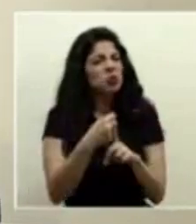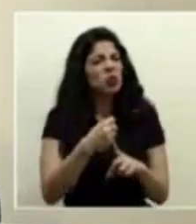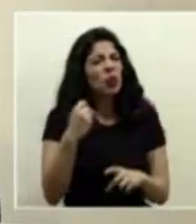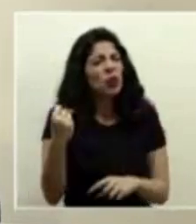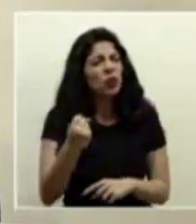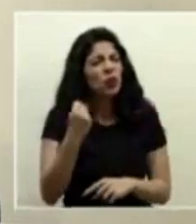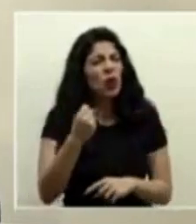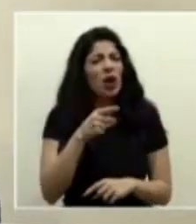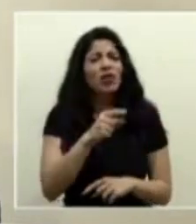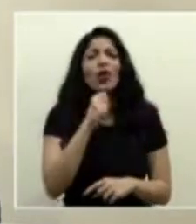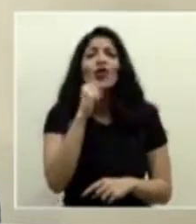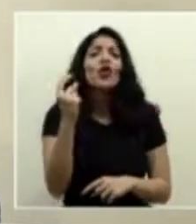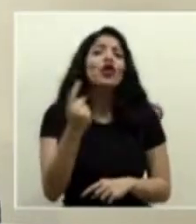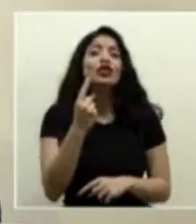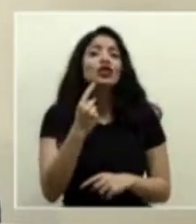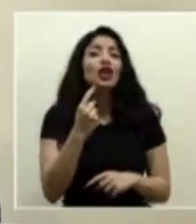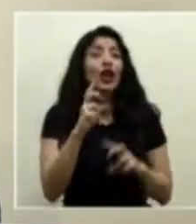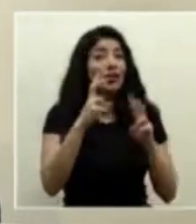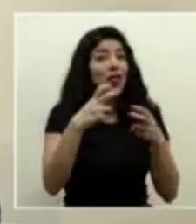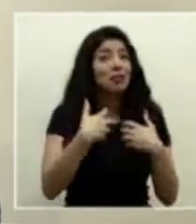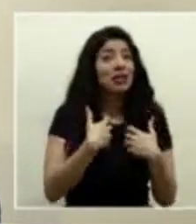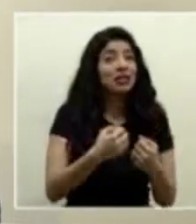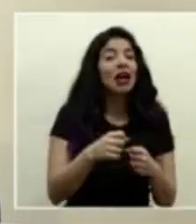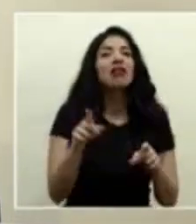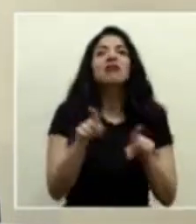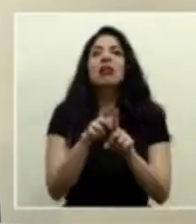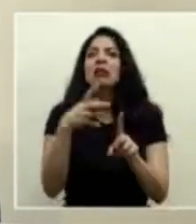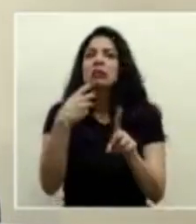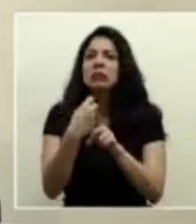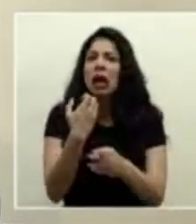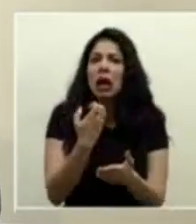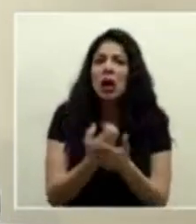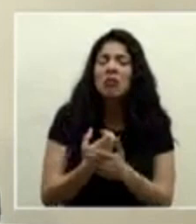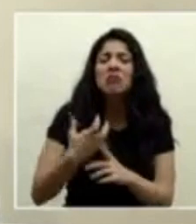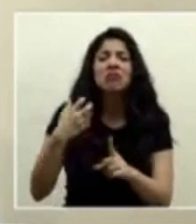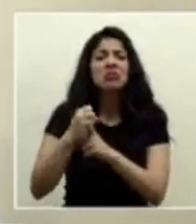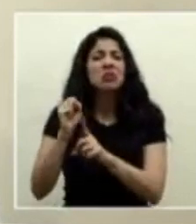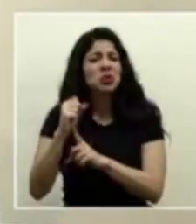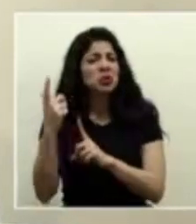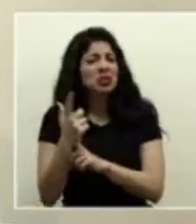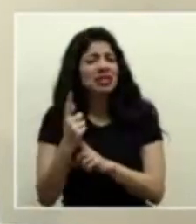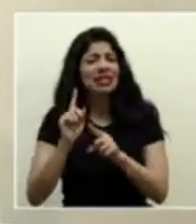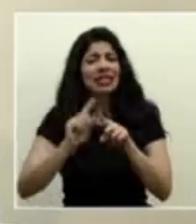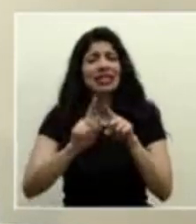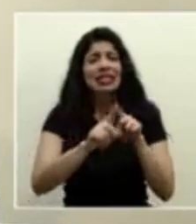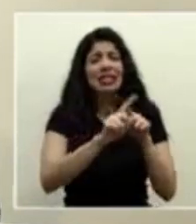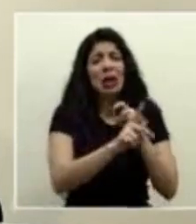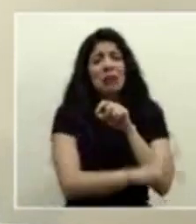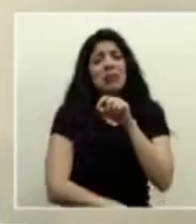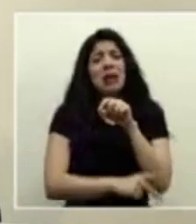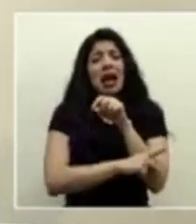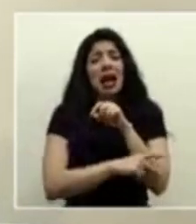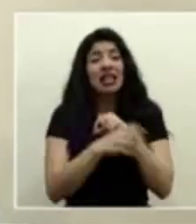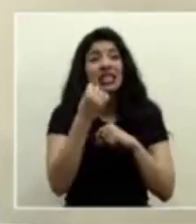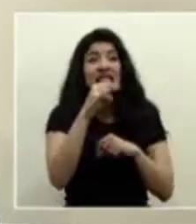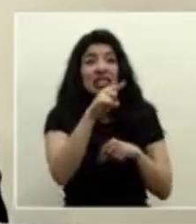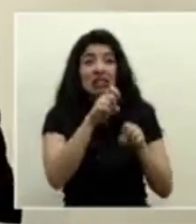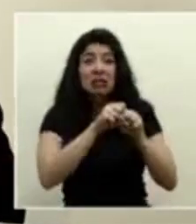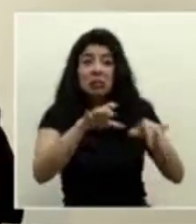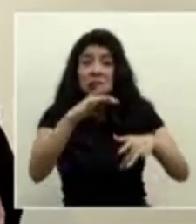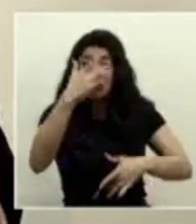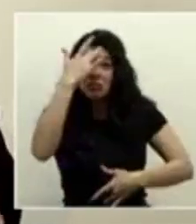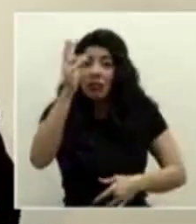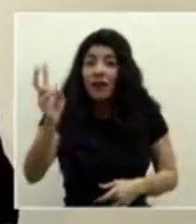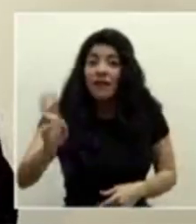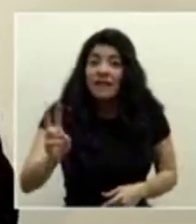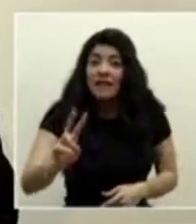porque aquí no es solamente la parte sanitaria, es la parte económica, es parte social, es todas las esferas del país en medio de una pandemia y de un virus que